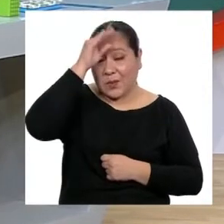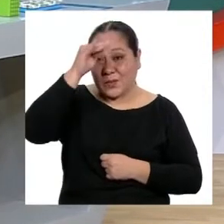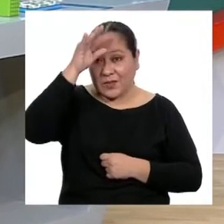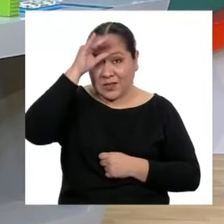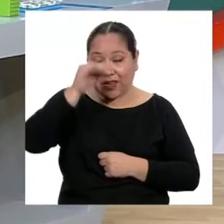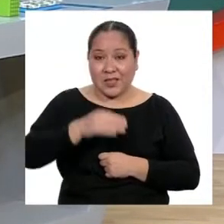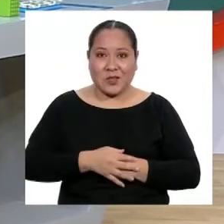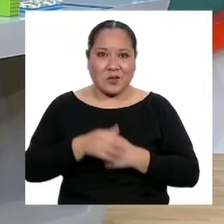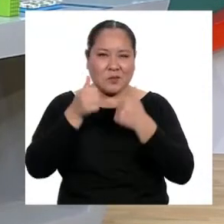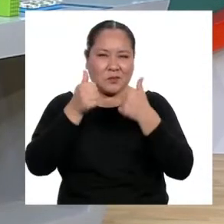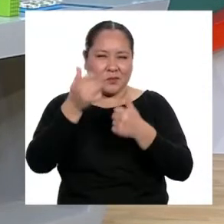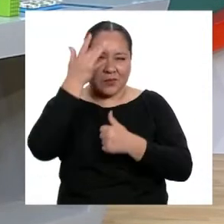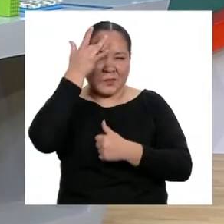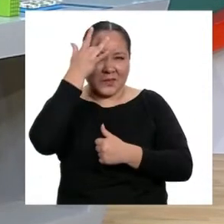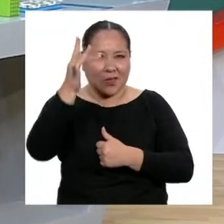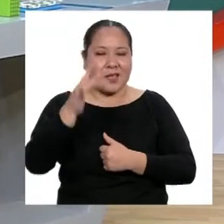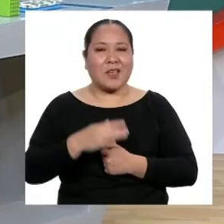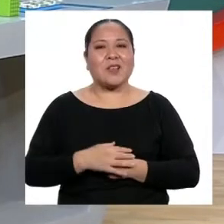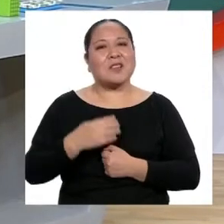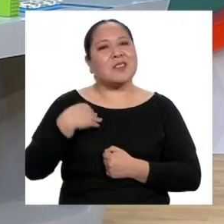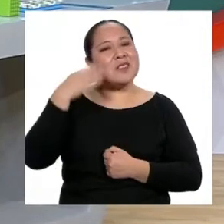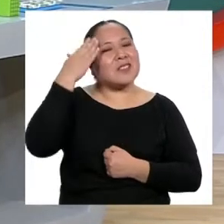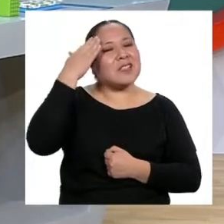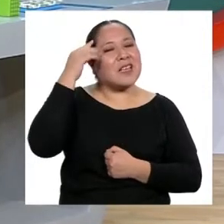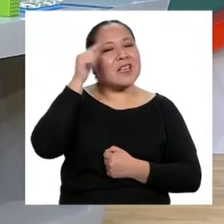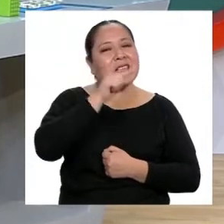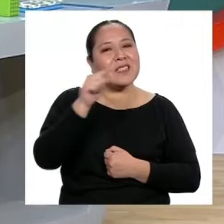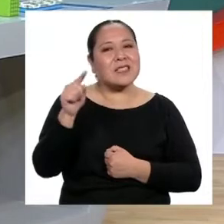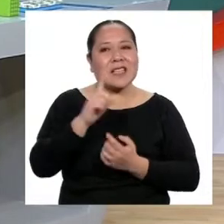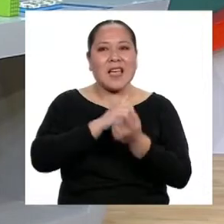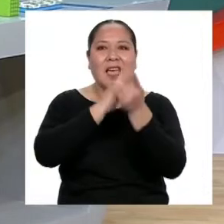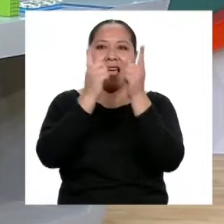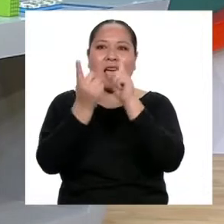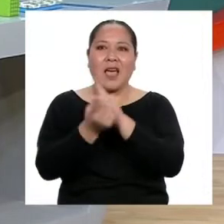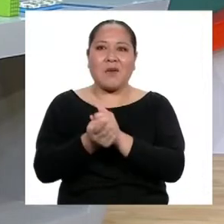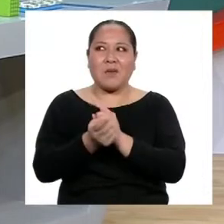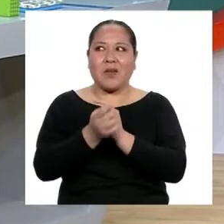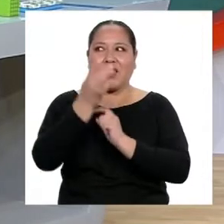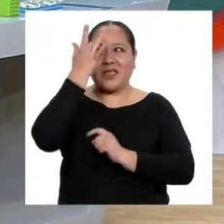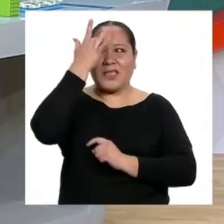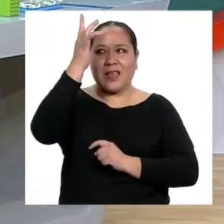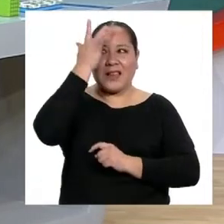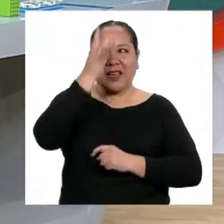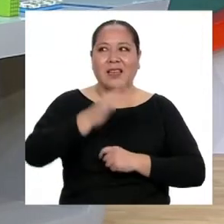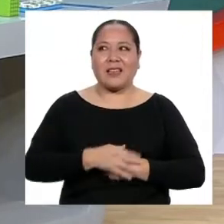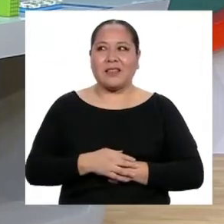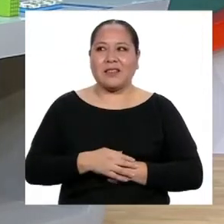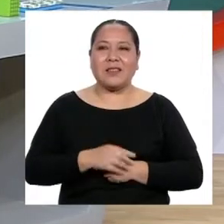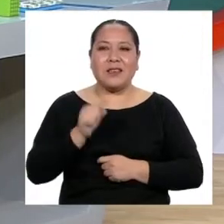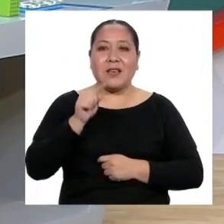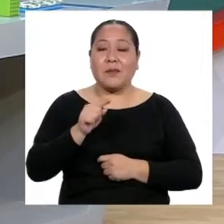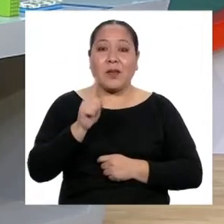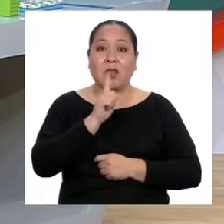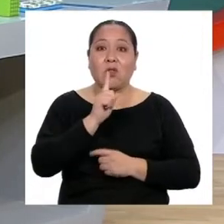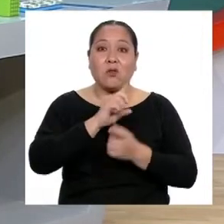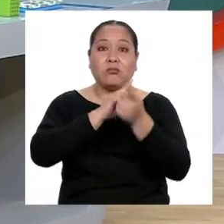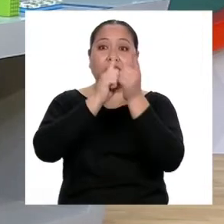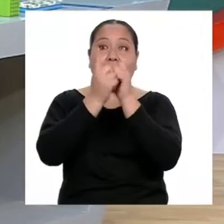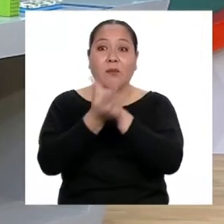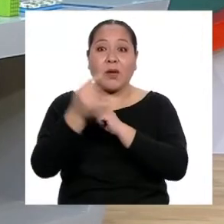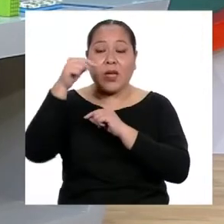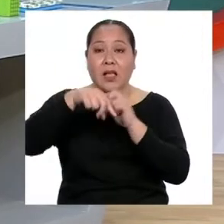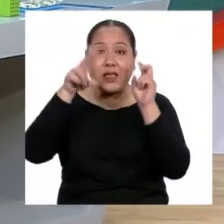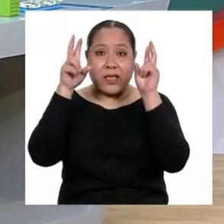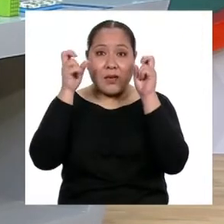muy capos, yo sé que podrán llevar este cambio con sabiduría. Y para no desviarnos del tema